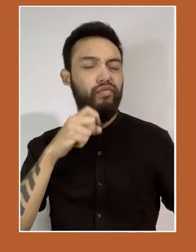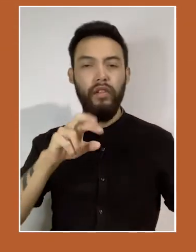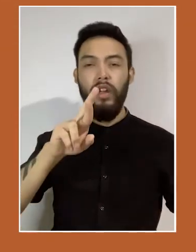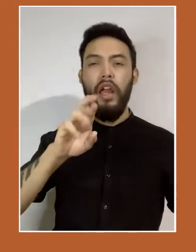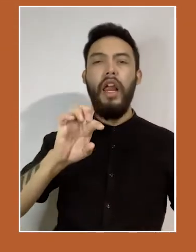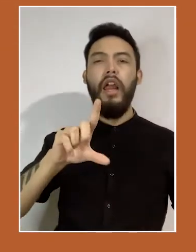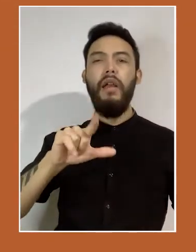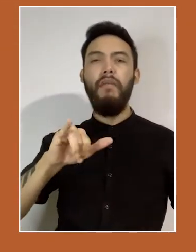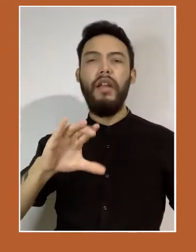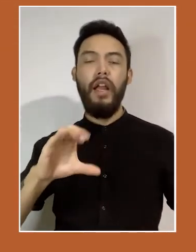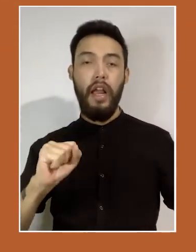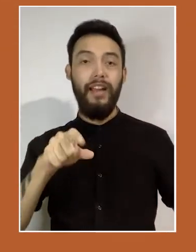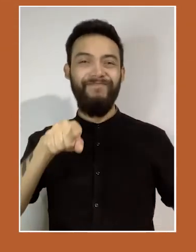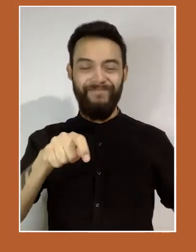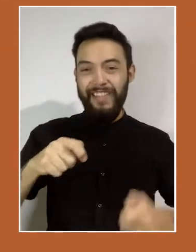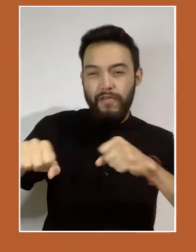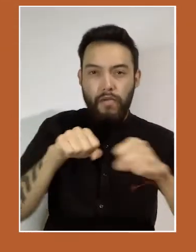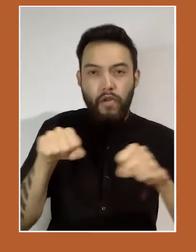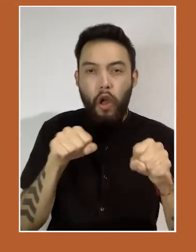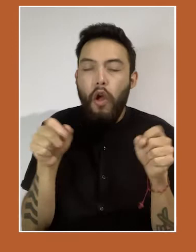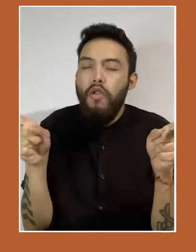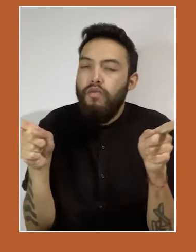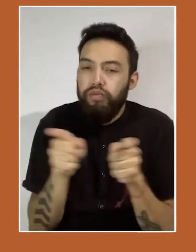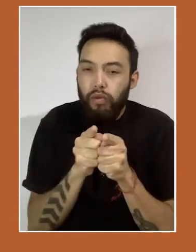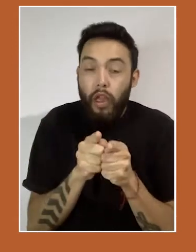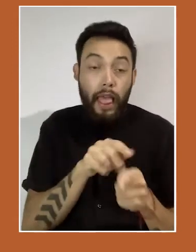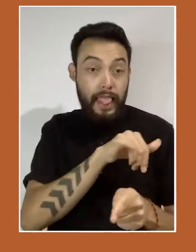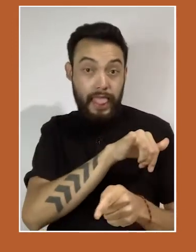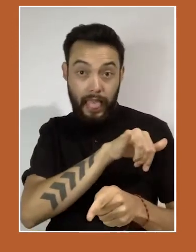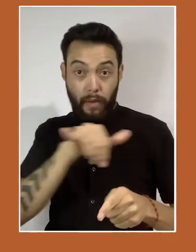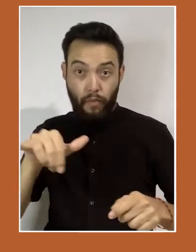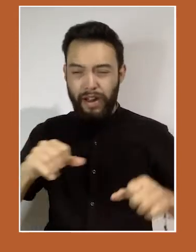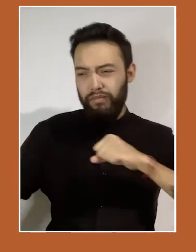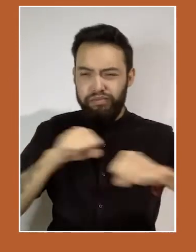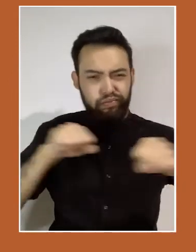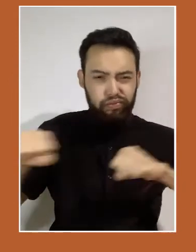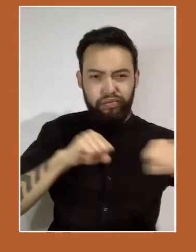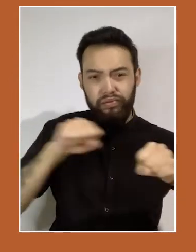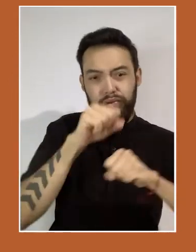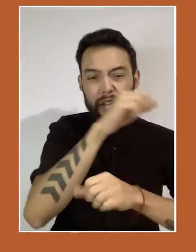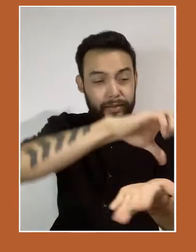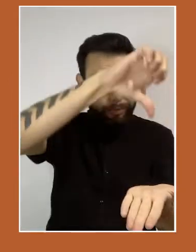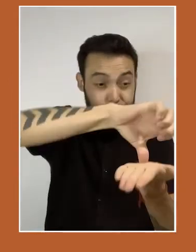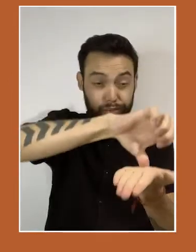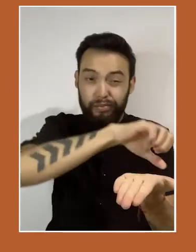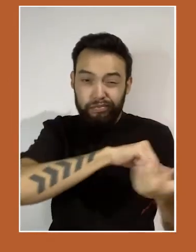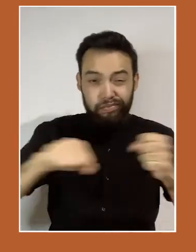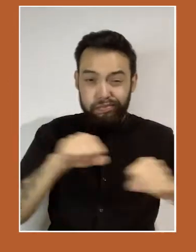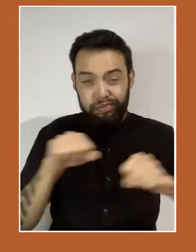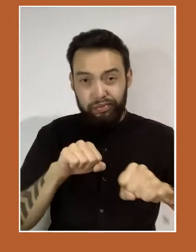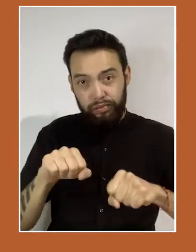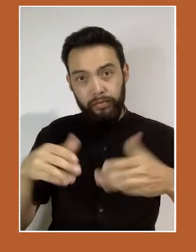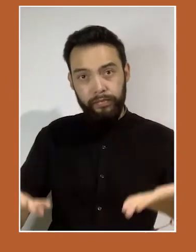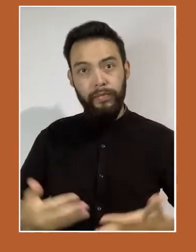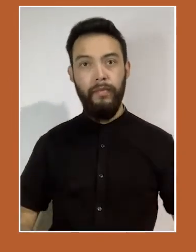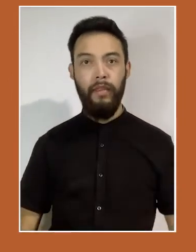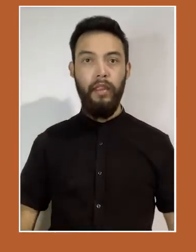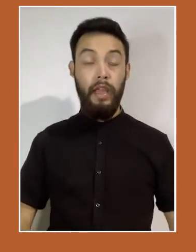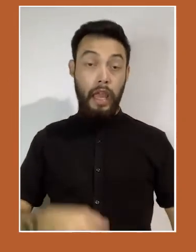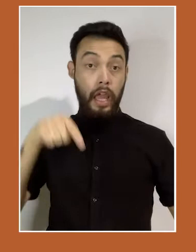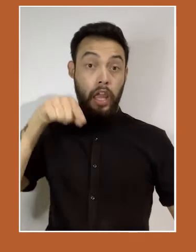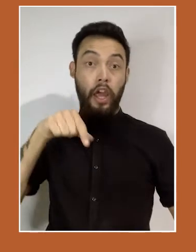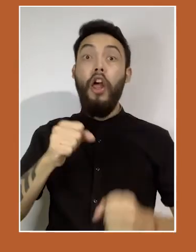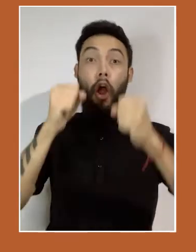Una réplica es un sismo de menor magnitud que sucede luego de un terremoto en torno a la zona de ruptura del evento principal.